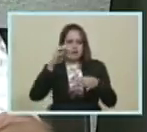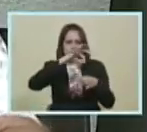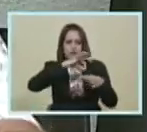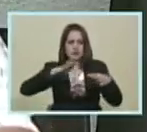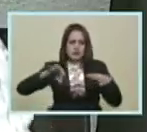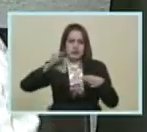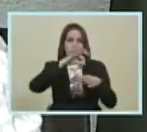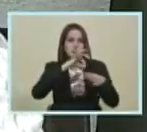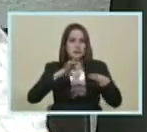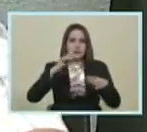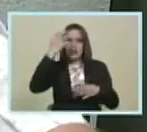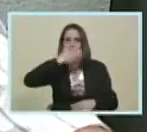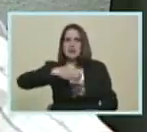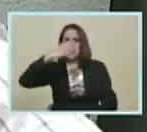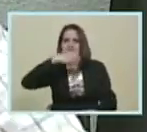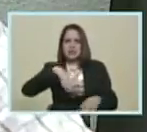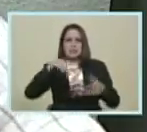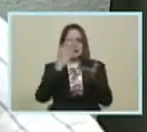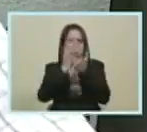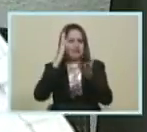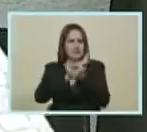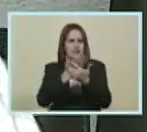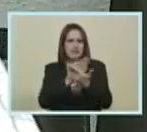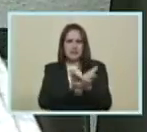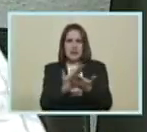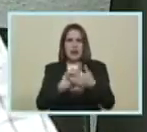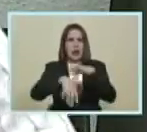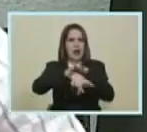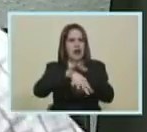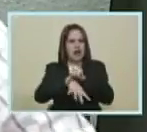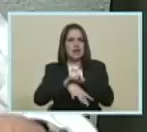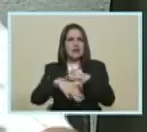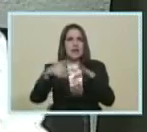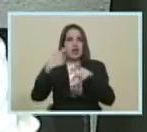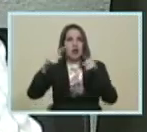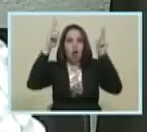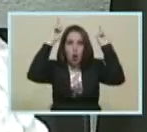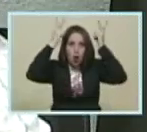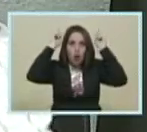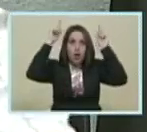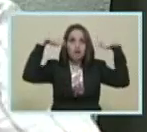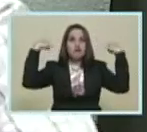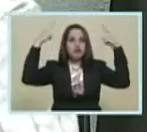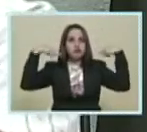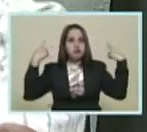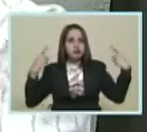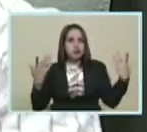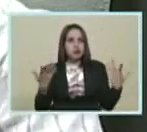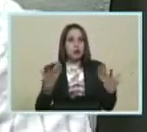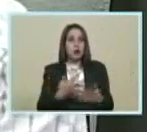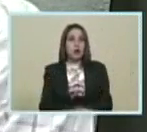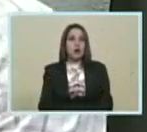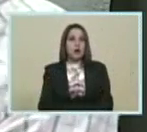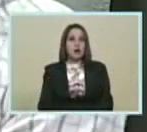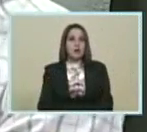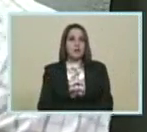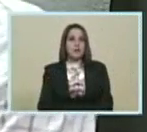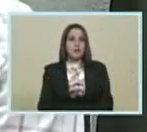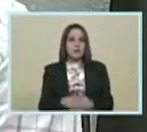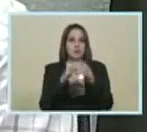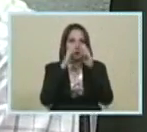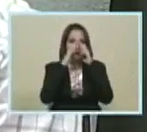De los tubérculos De las raíces De las hortalizas Del conejo Y de las cabras Ahora lo que sirve Que yo siempre presento Es lo siguiente Para terminar